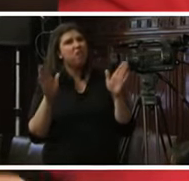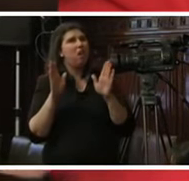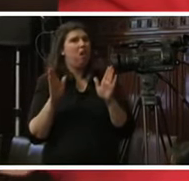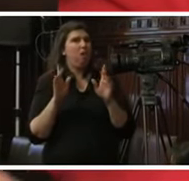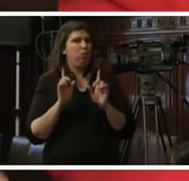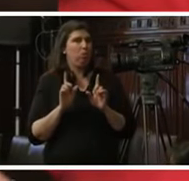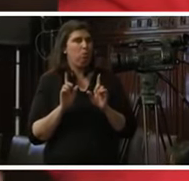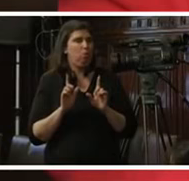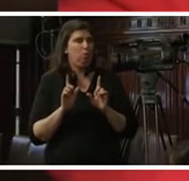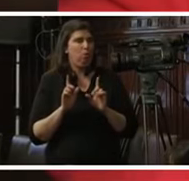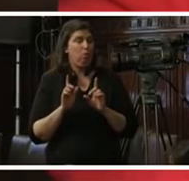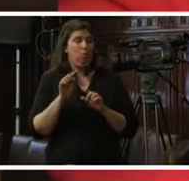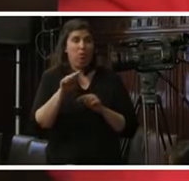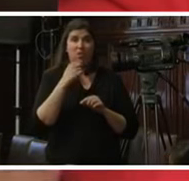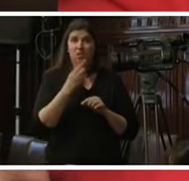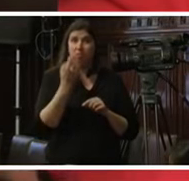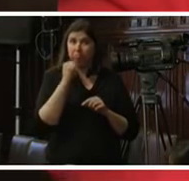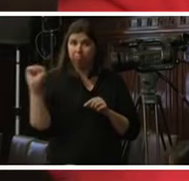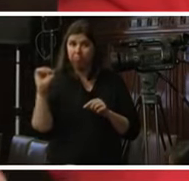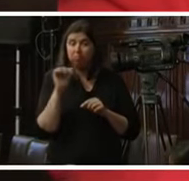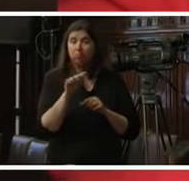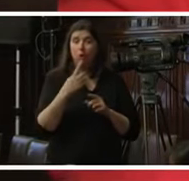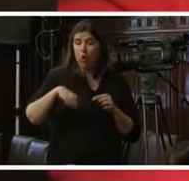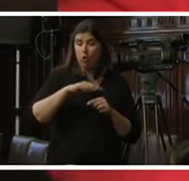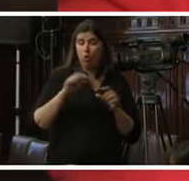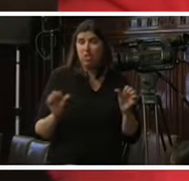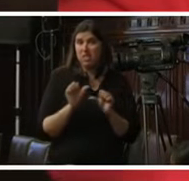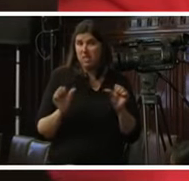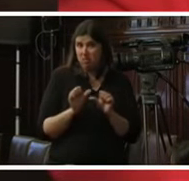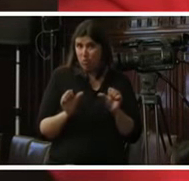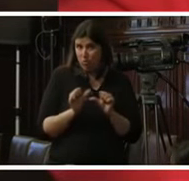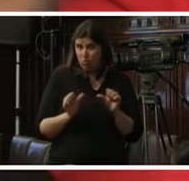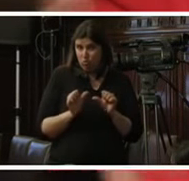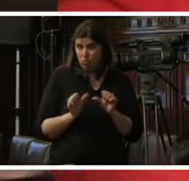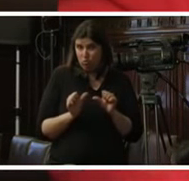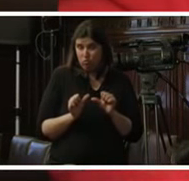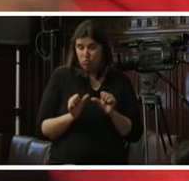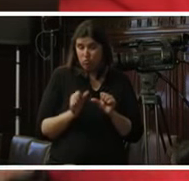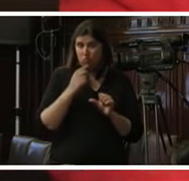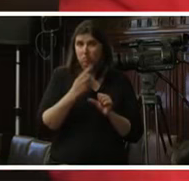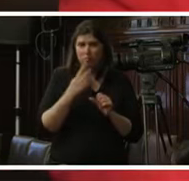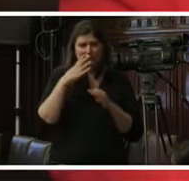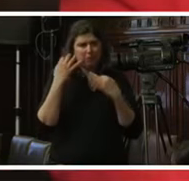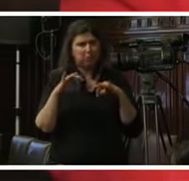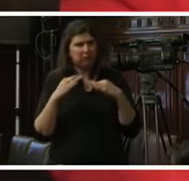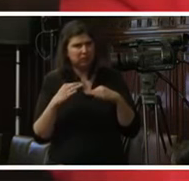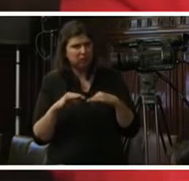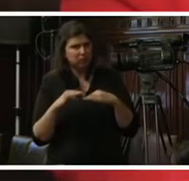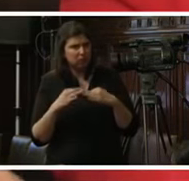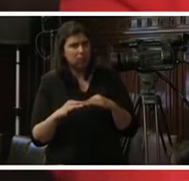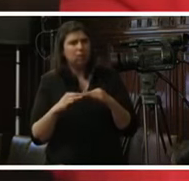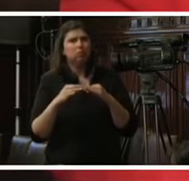objetan que se haya violado la cosa juzgada con lo que hemos hecho nosotros darle especificación al sentido de un pronunciamiento